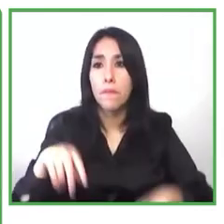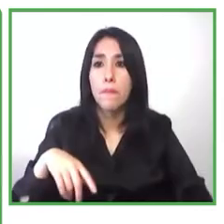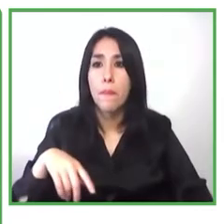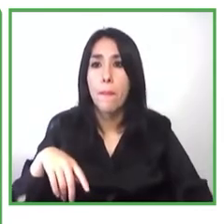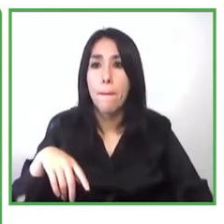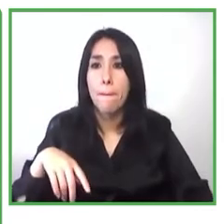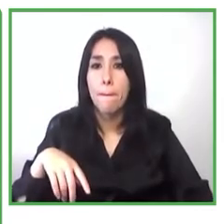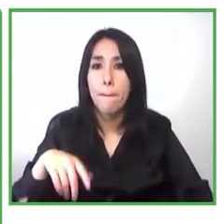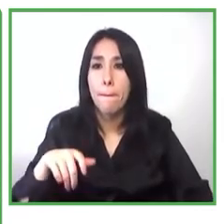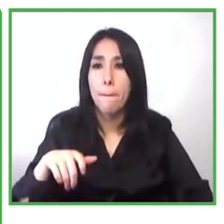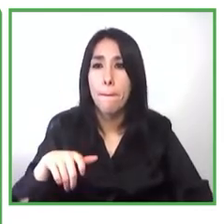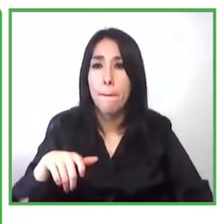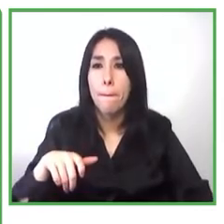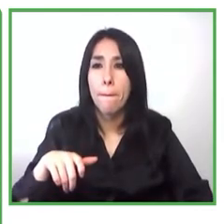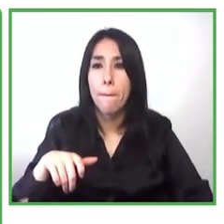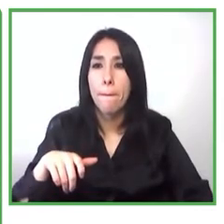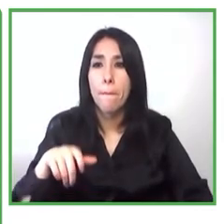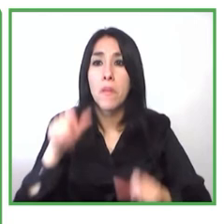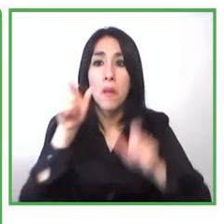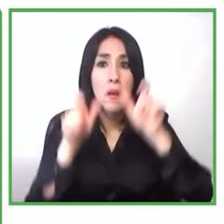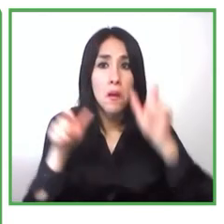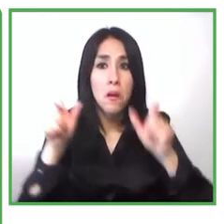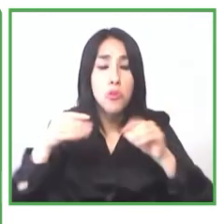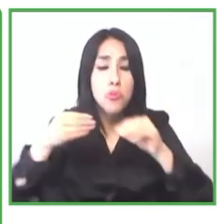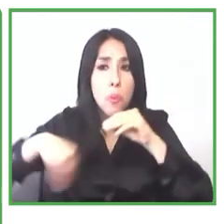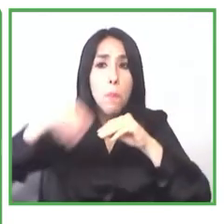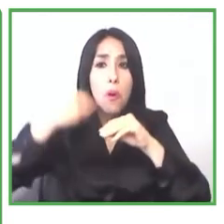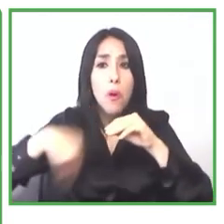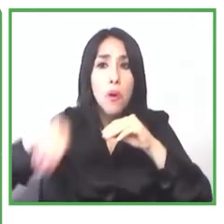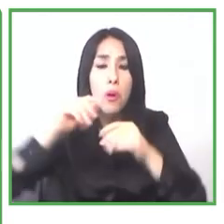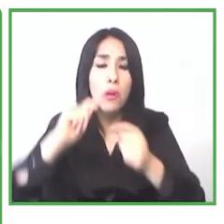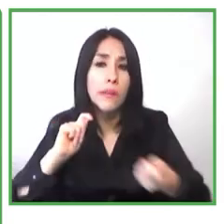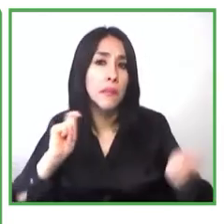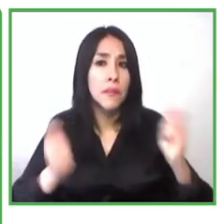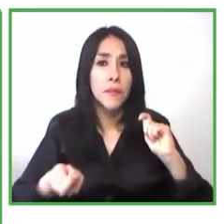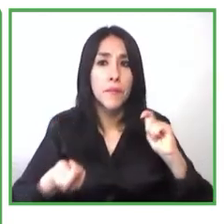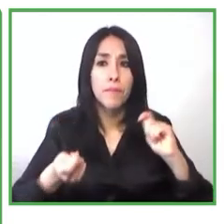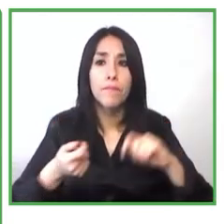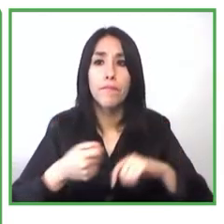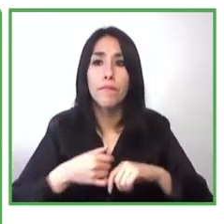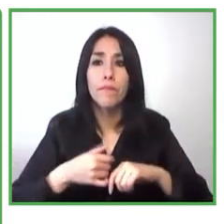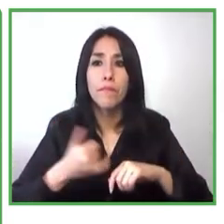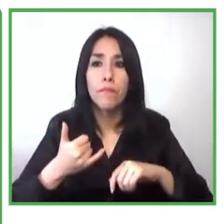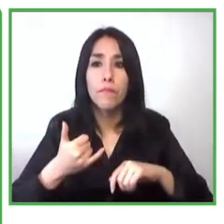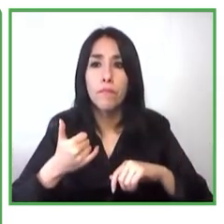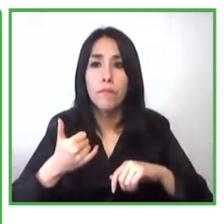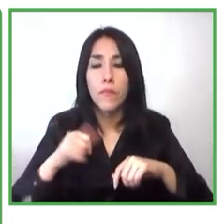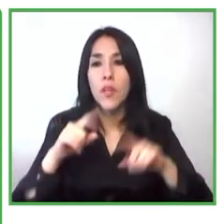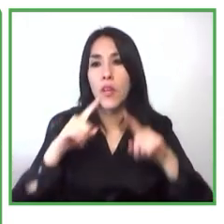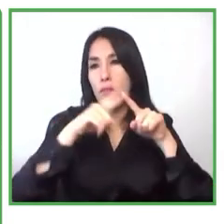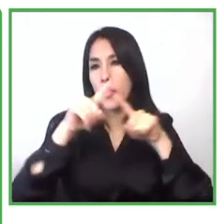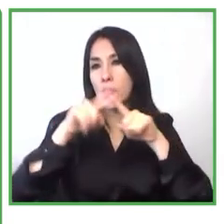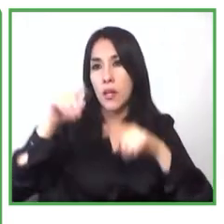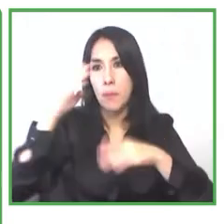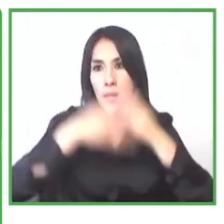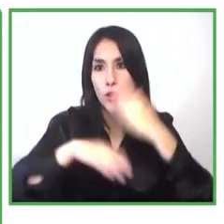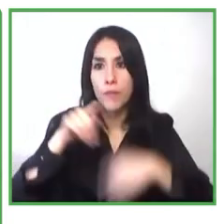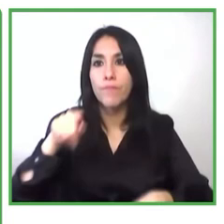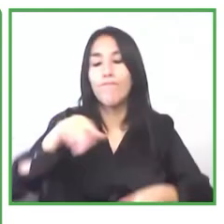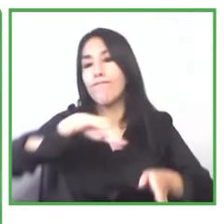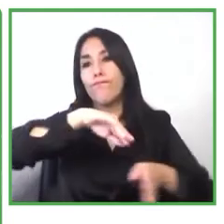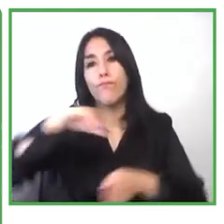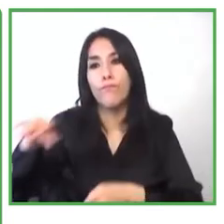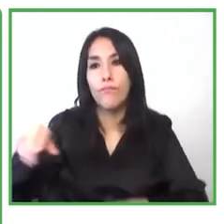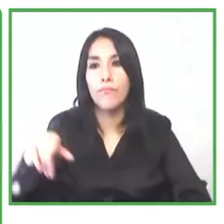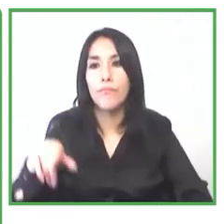discapacidad hoy día estamos trabajando con instituciones de la red de empresas